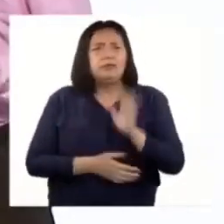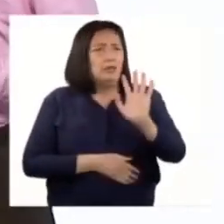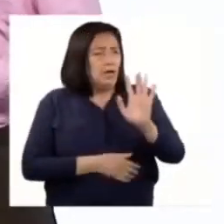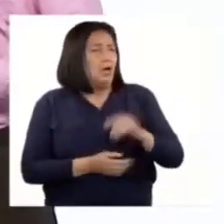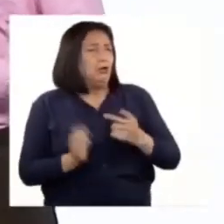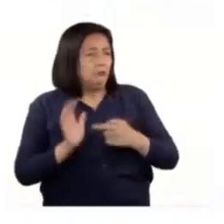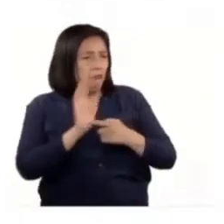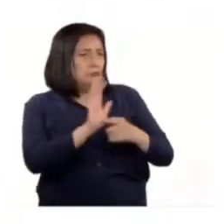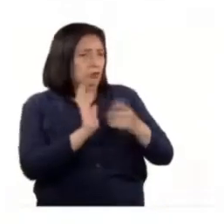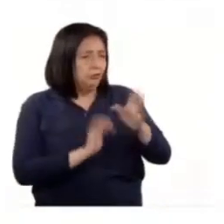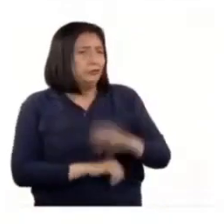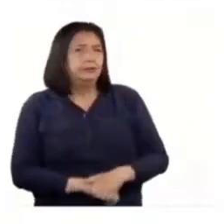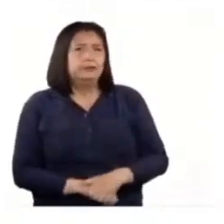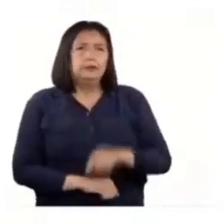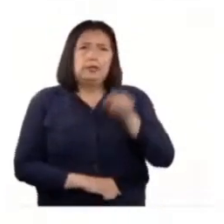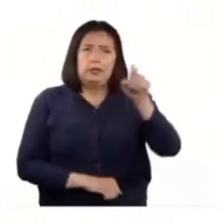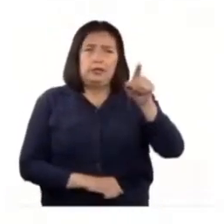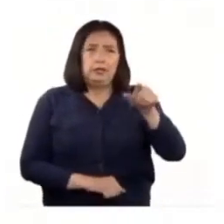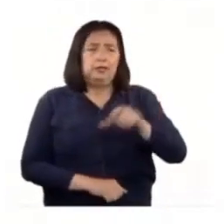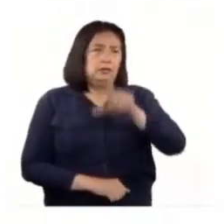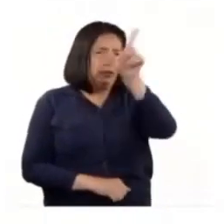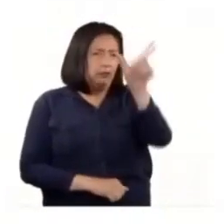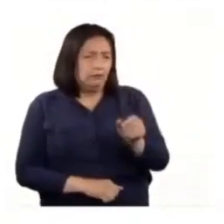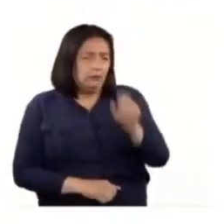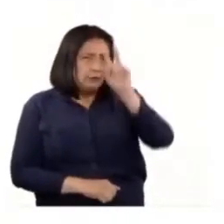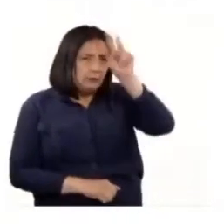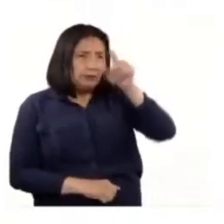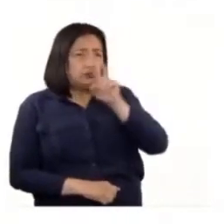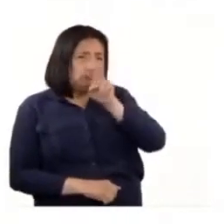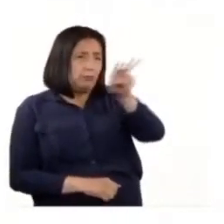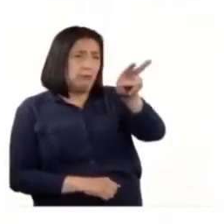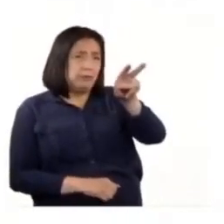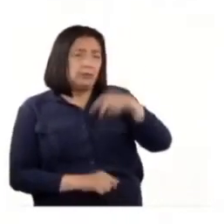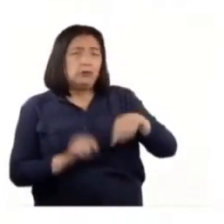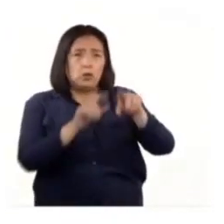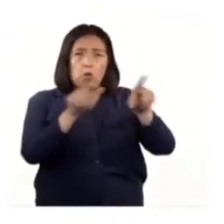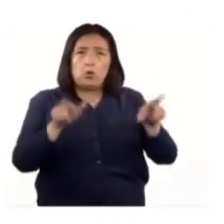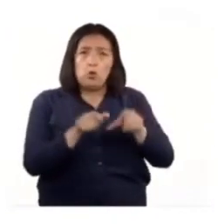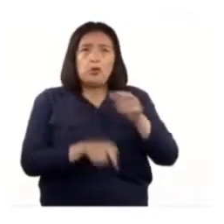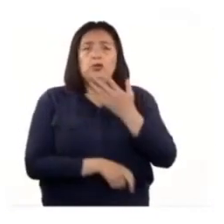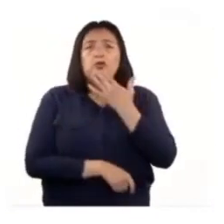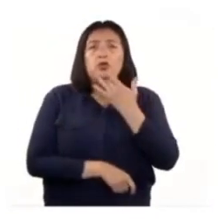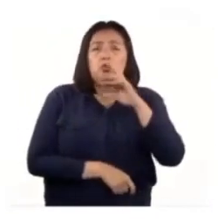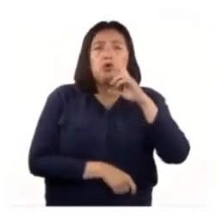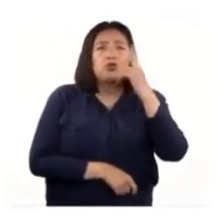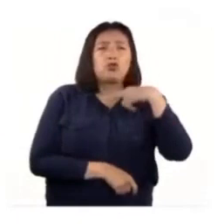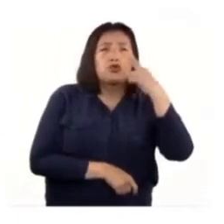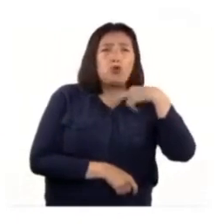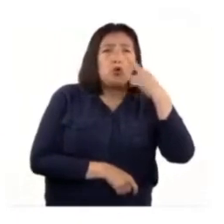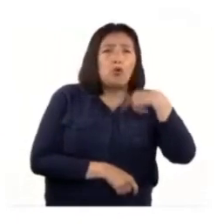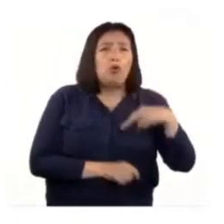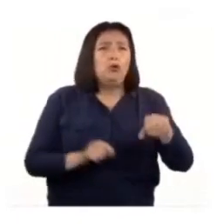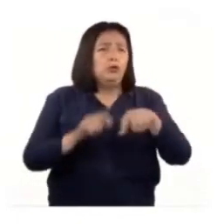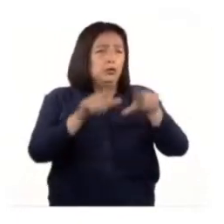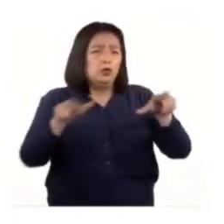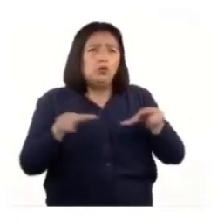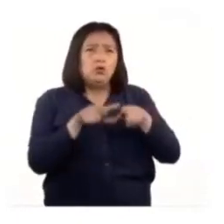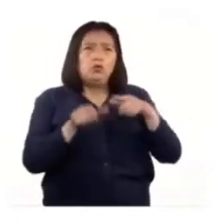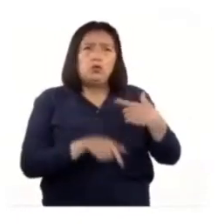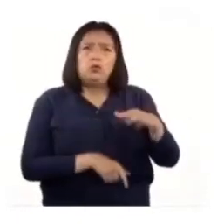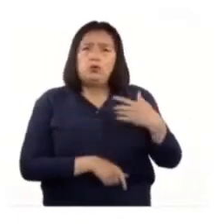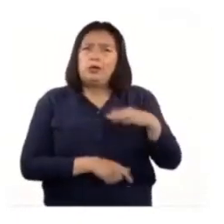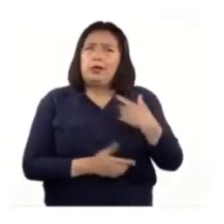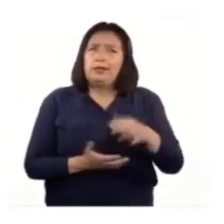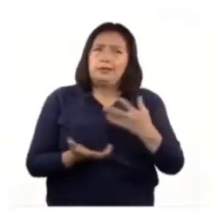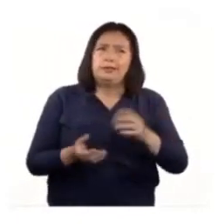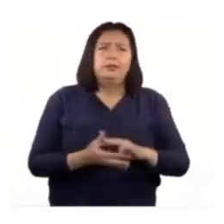mostrarles algo. B. En este mapa que estamos viendo, las zonas de color rojo son los sectores que muestran una